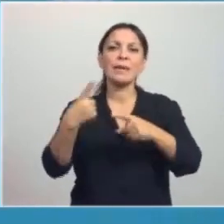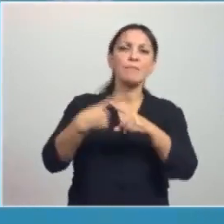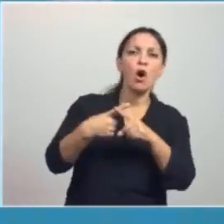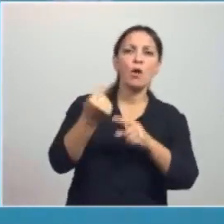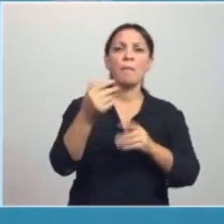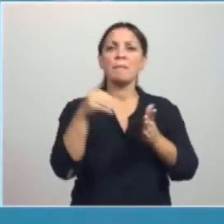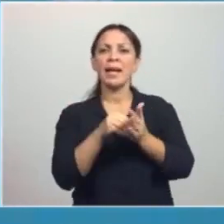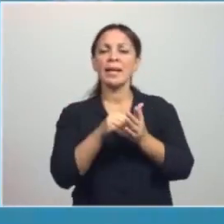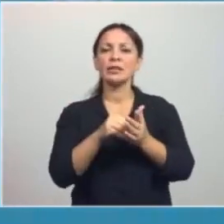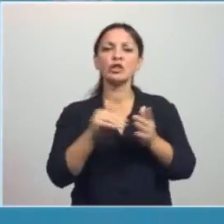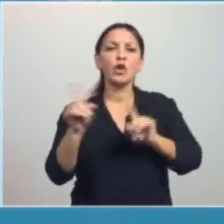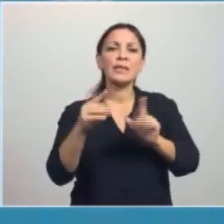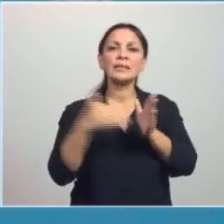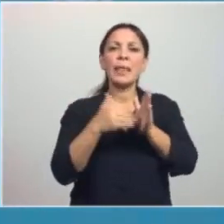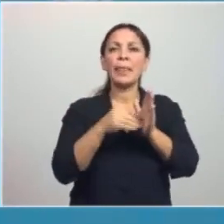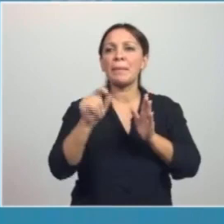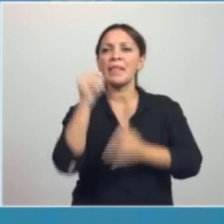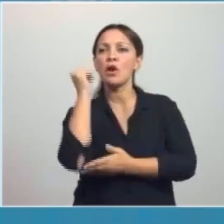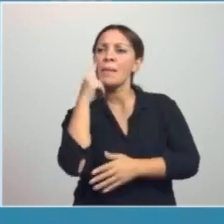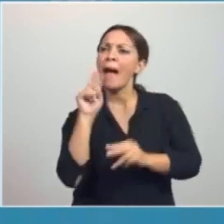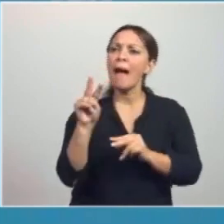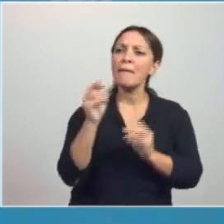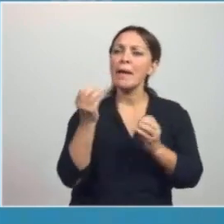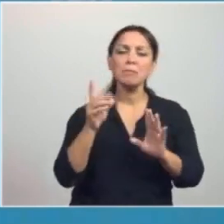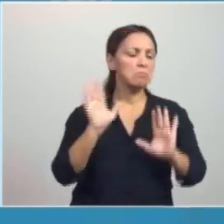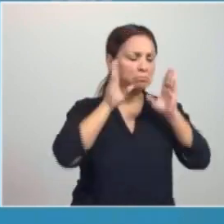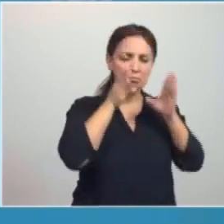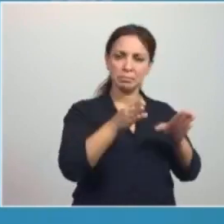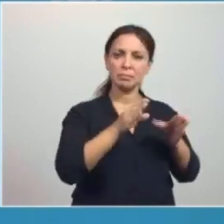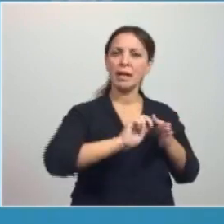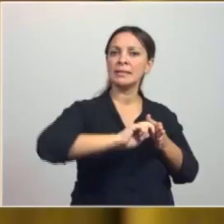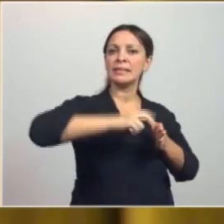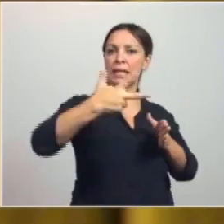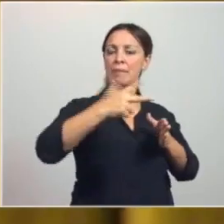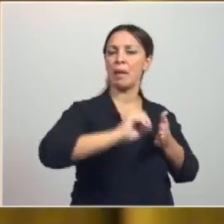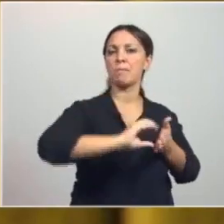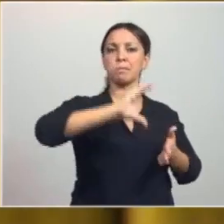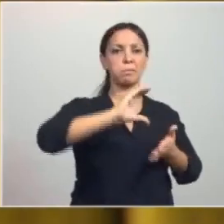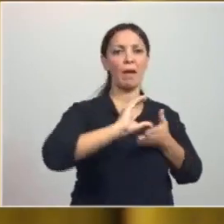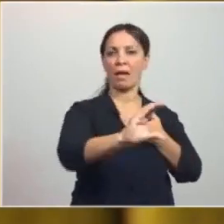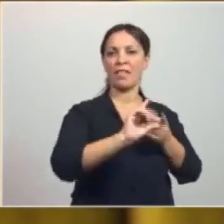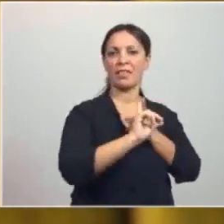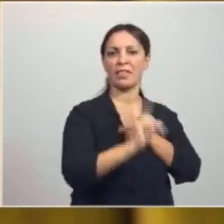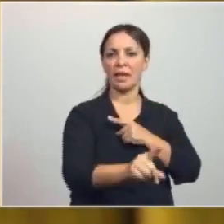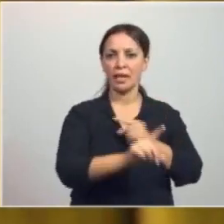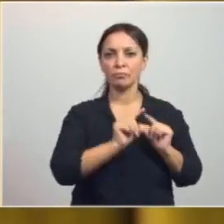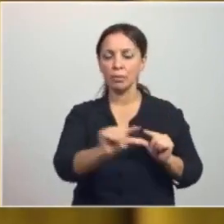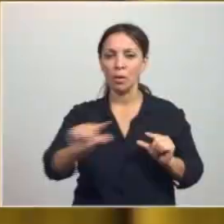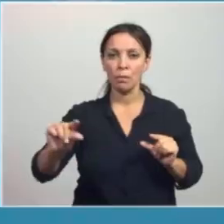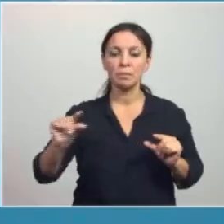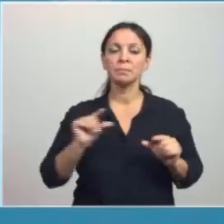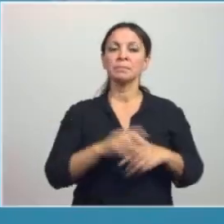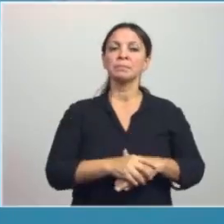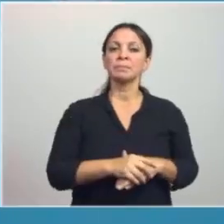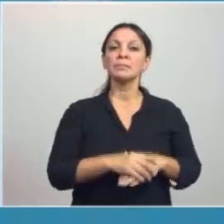ritmo a los quehaceres de la economía, sino potenciarlo y ampliarlo en su envergadura y